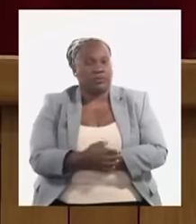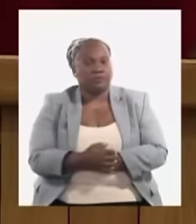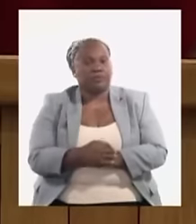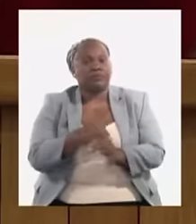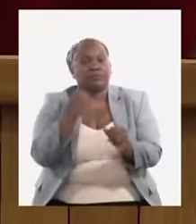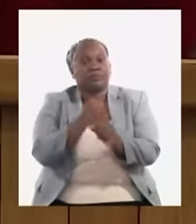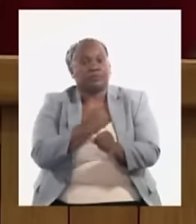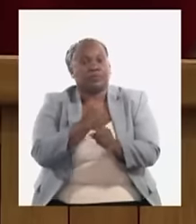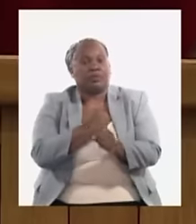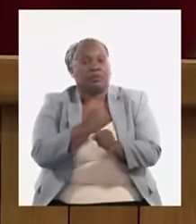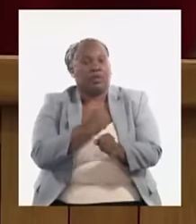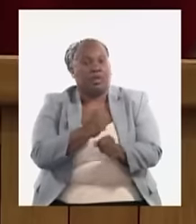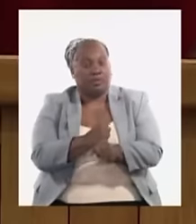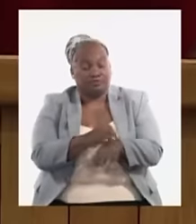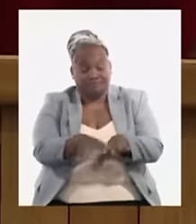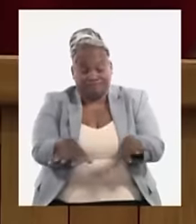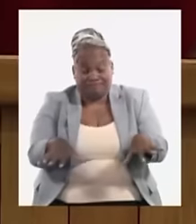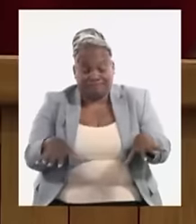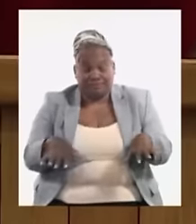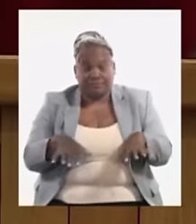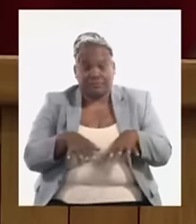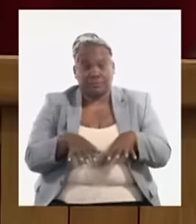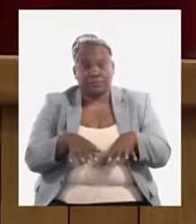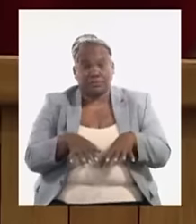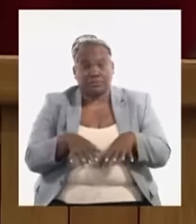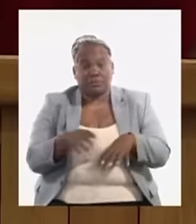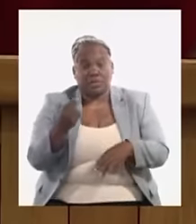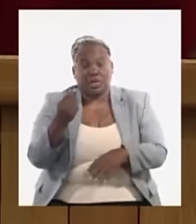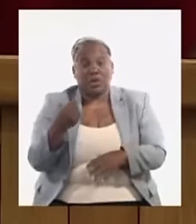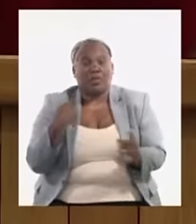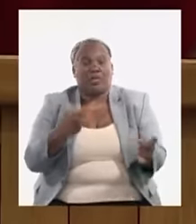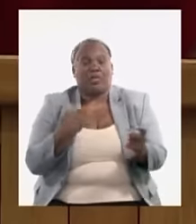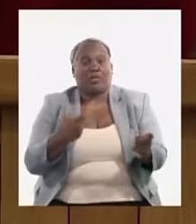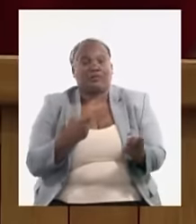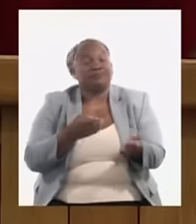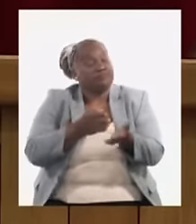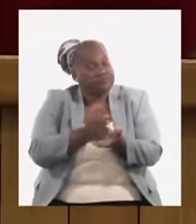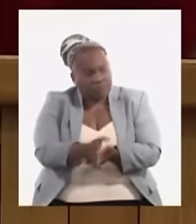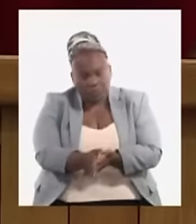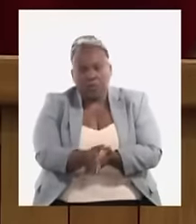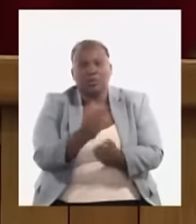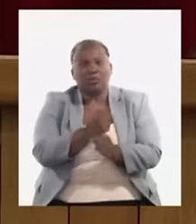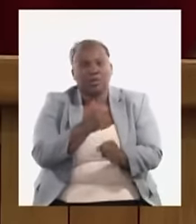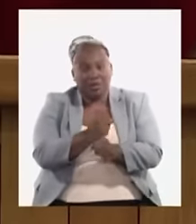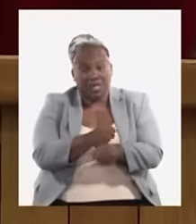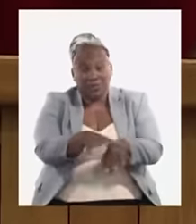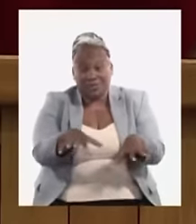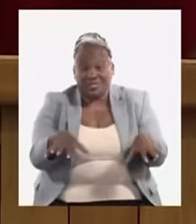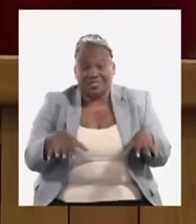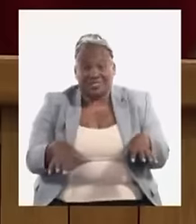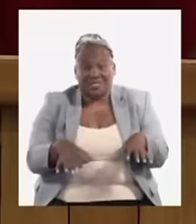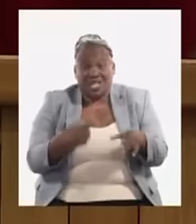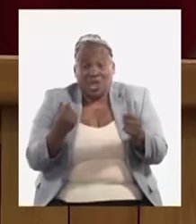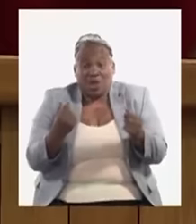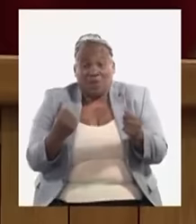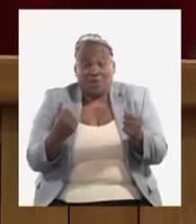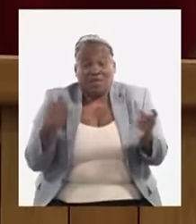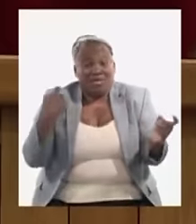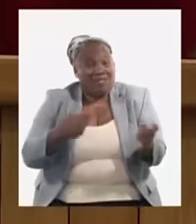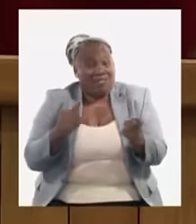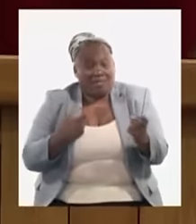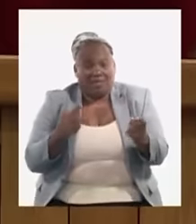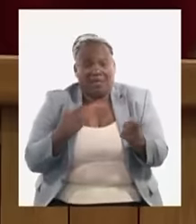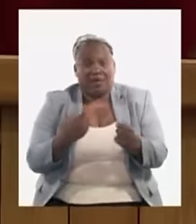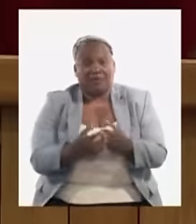trabajado en un escenario de economía de guerra y seguimos trabajando en un escenario de economía de